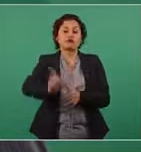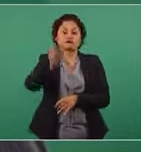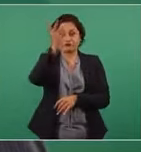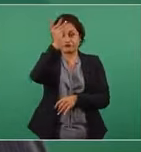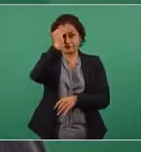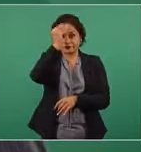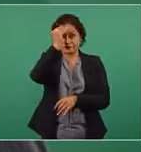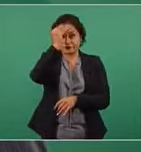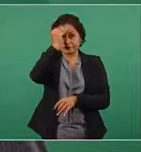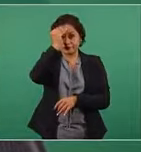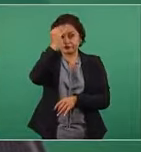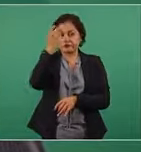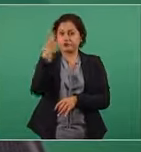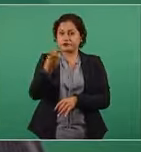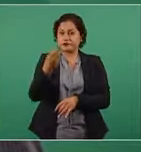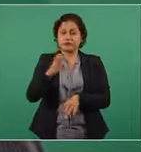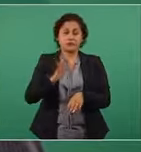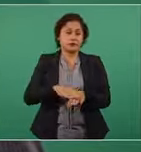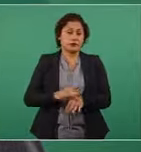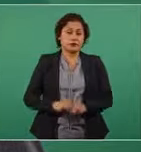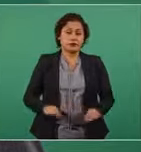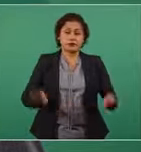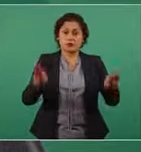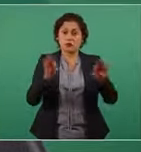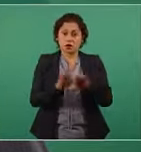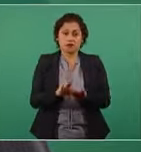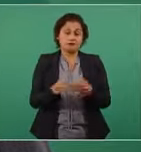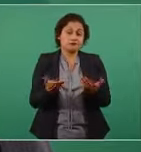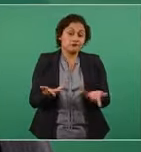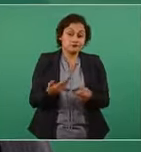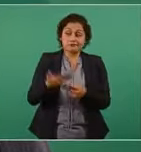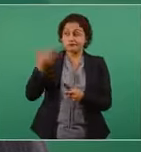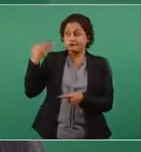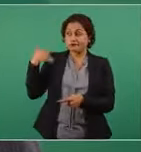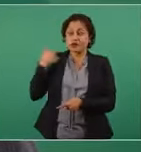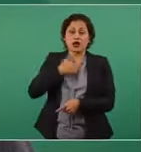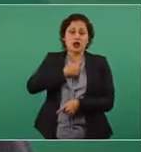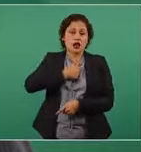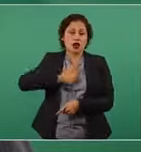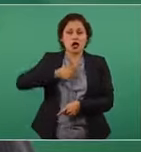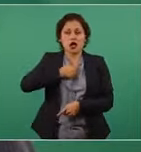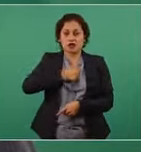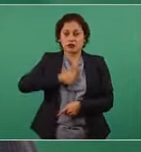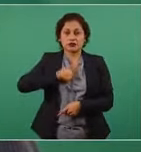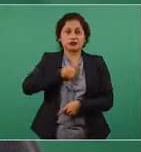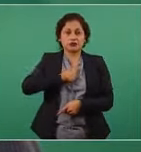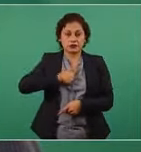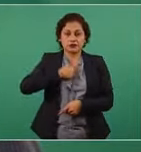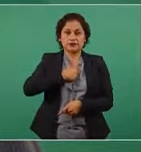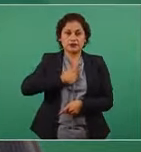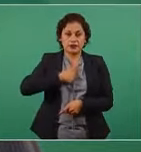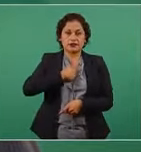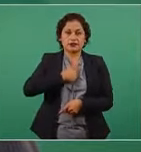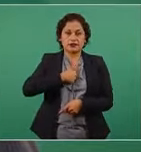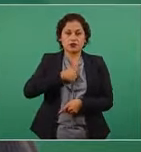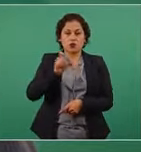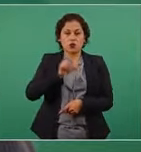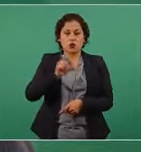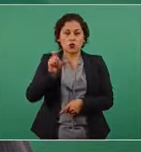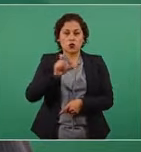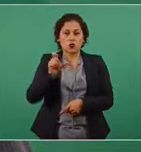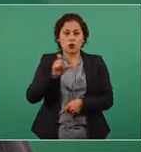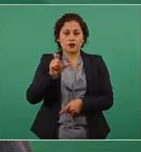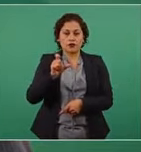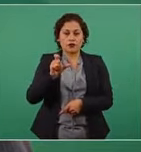más importante y también dolorosa que nos dejó el caso del asesinato